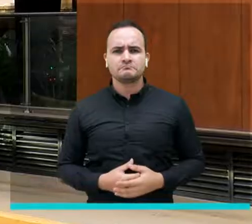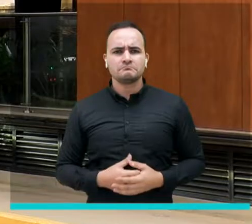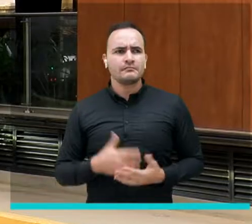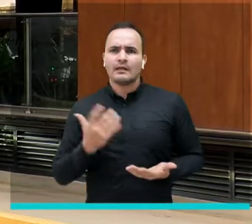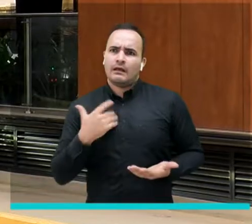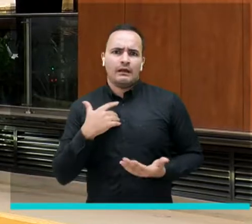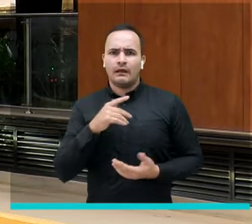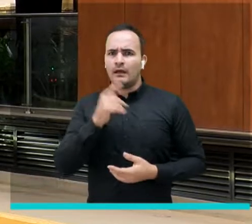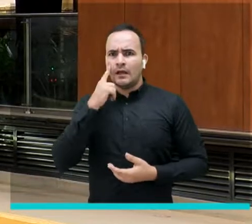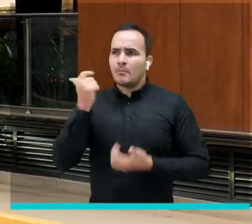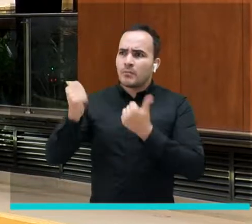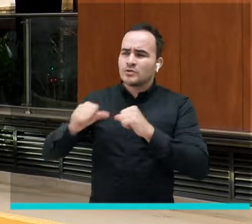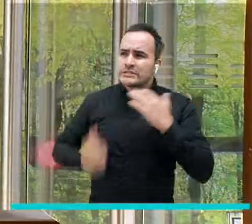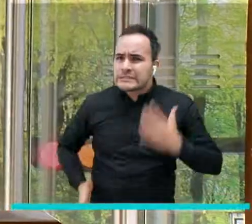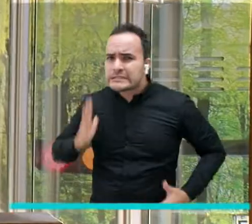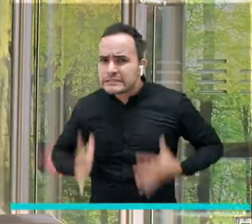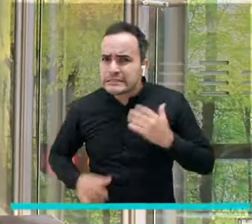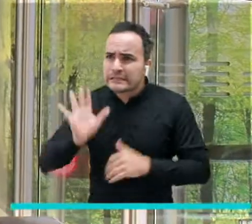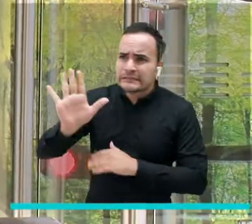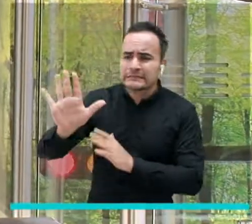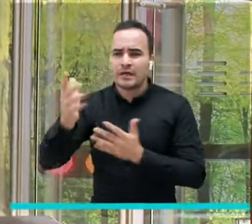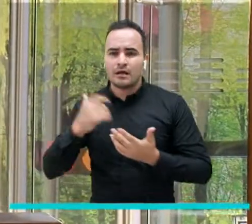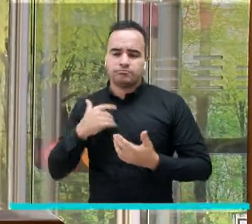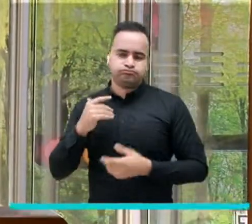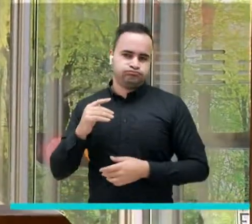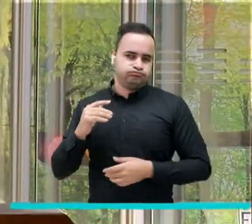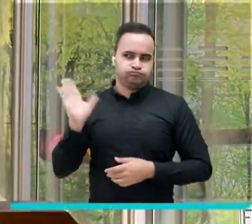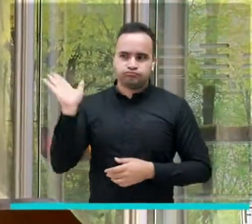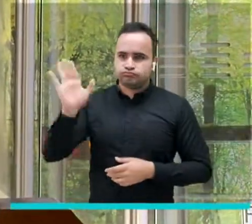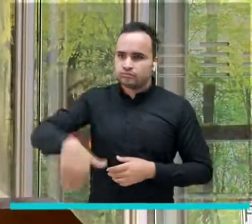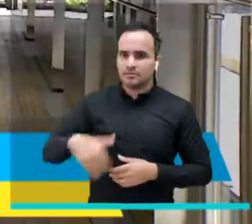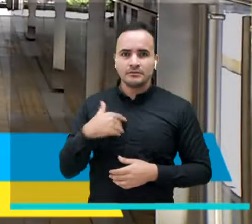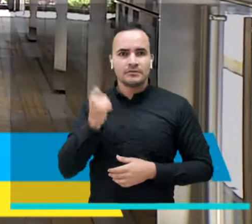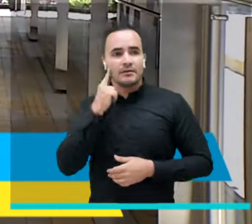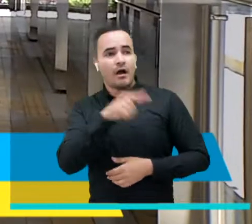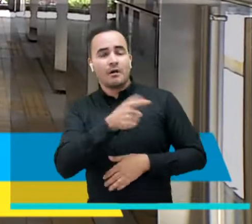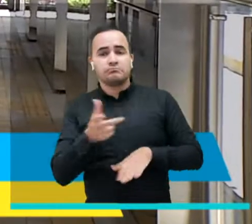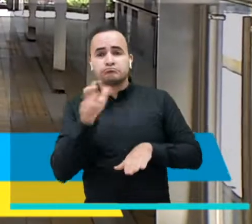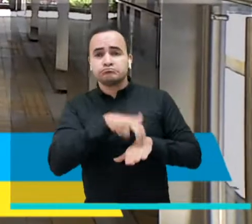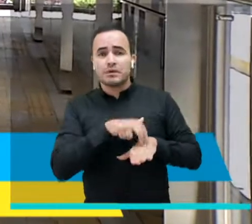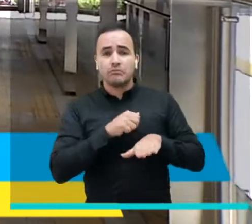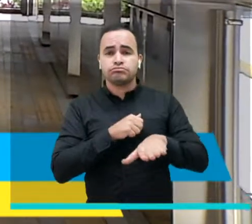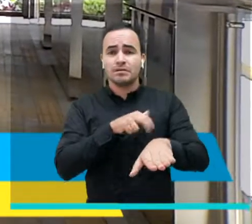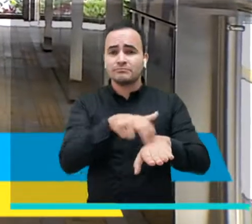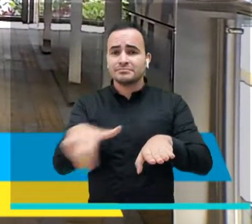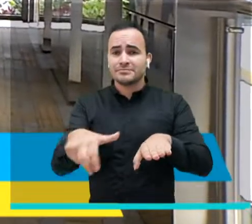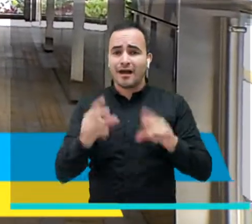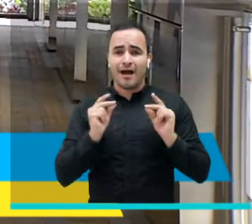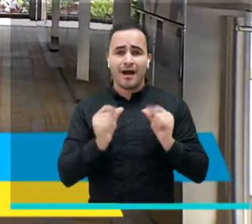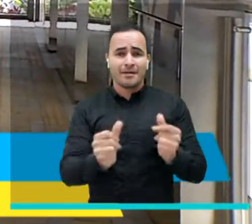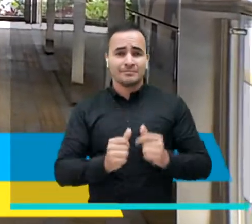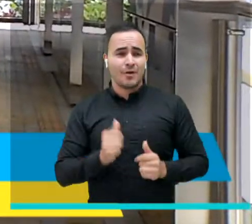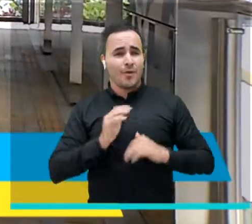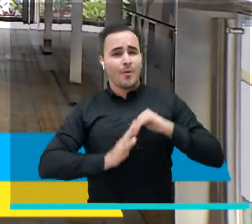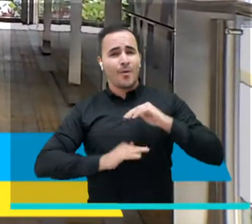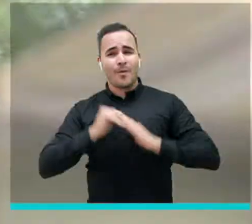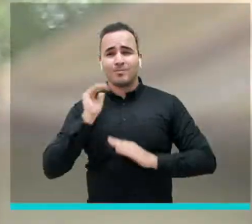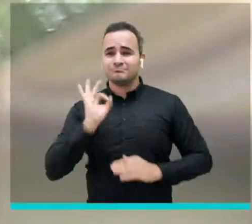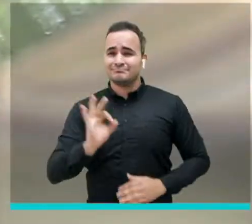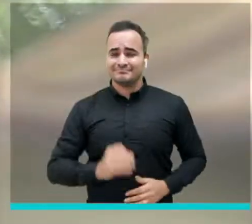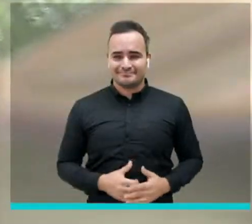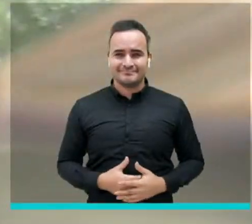tienen que estar corriendo detrás de un bus que muy maluco de ganó más rápido y queda más